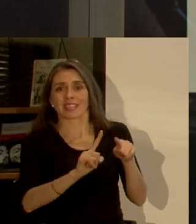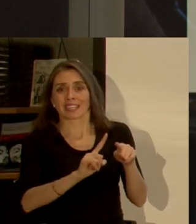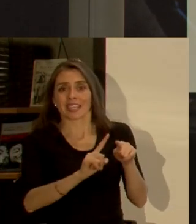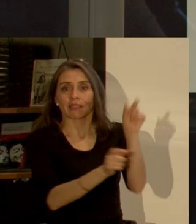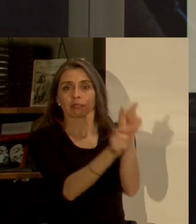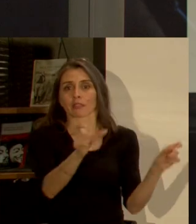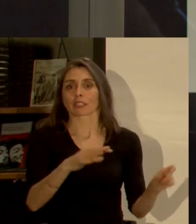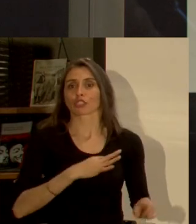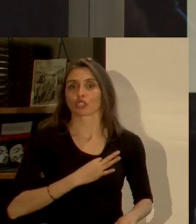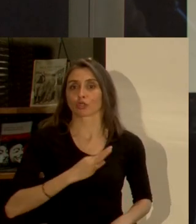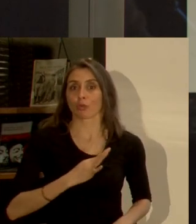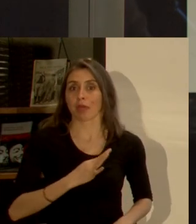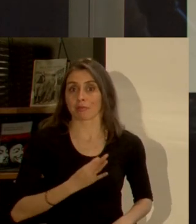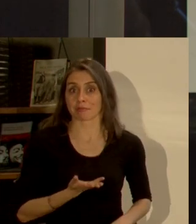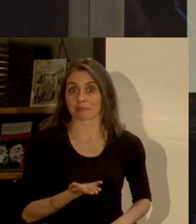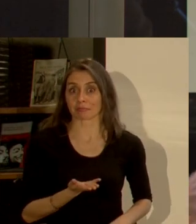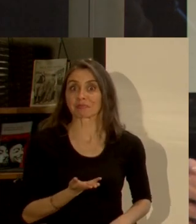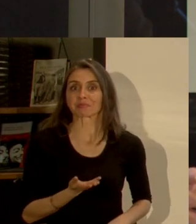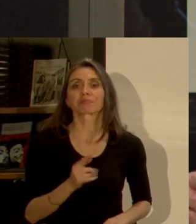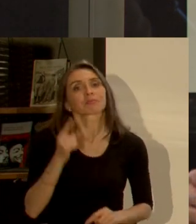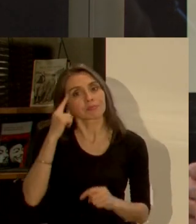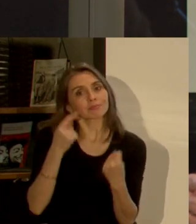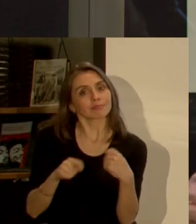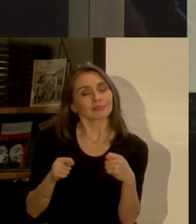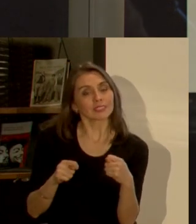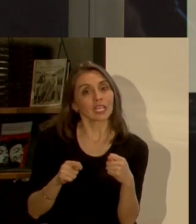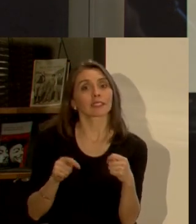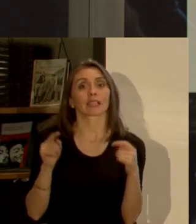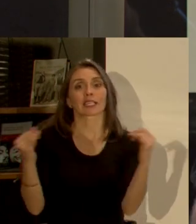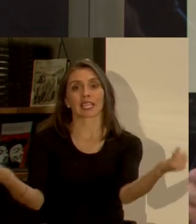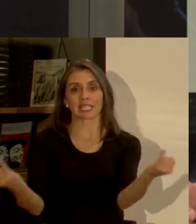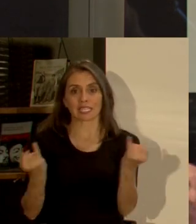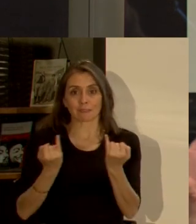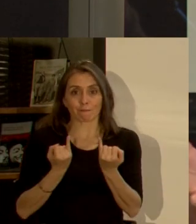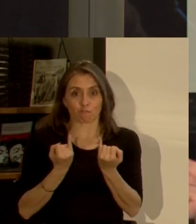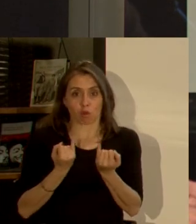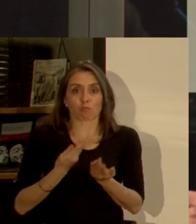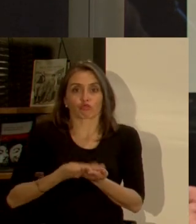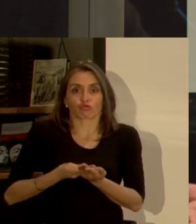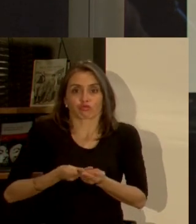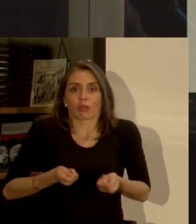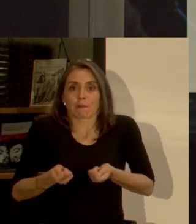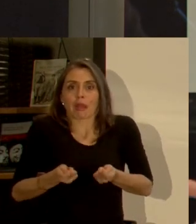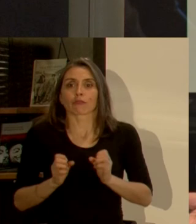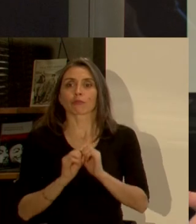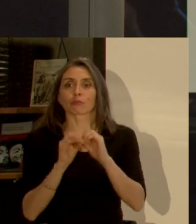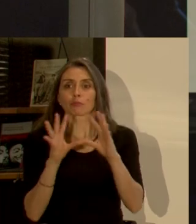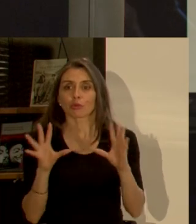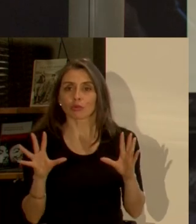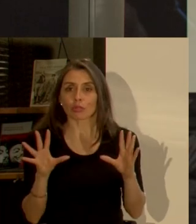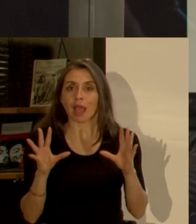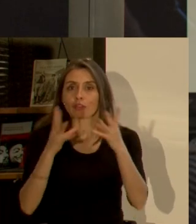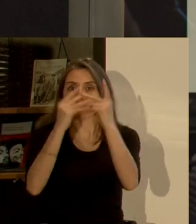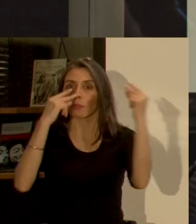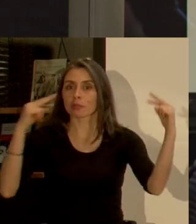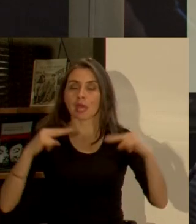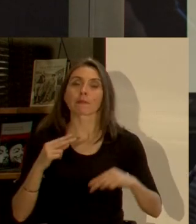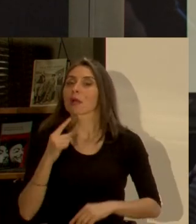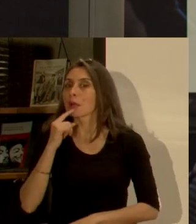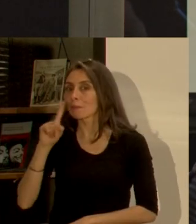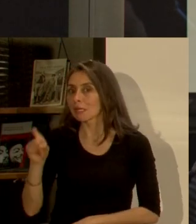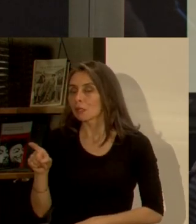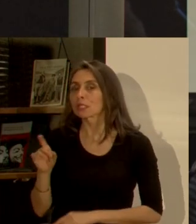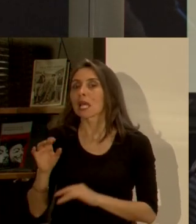de los ciudadanos entonces es tratar de manejar información de la manera más clara y más transparente ¿pero ese